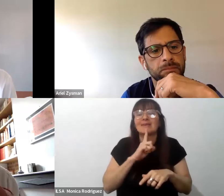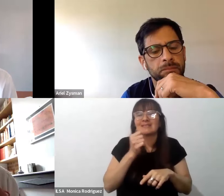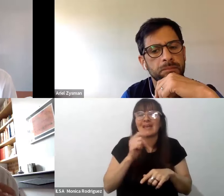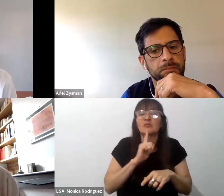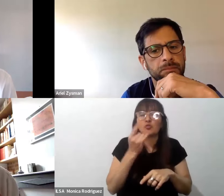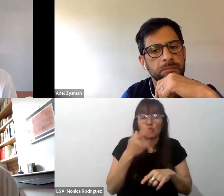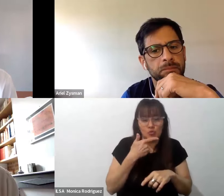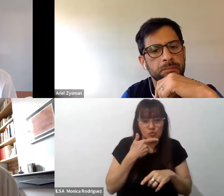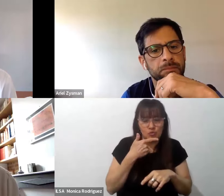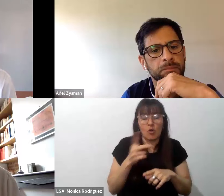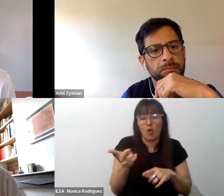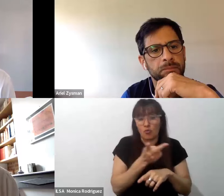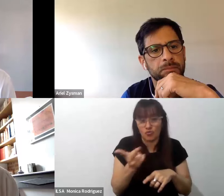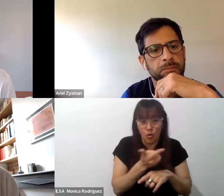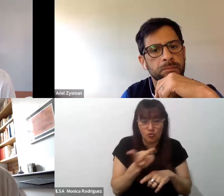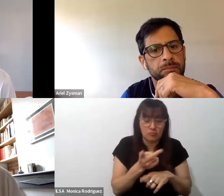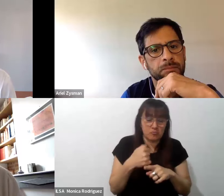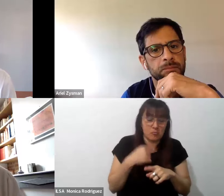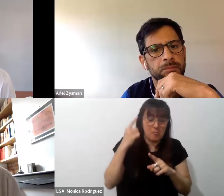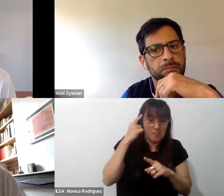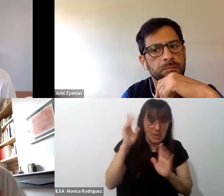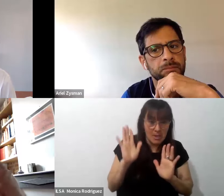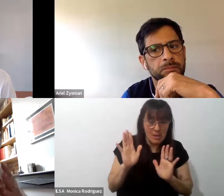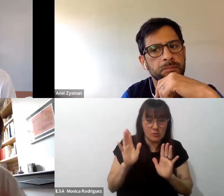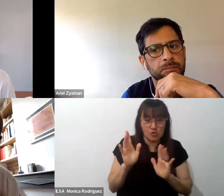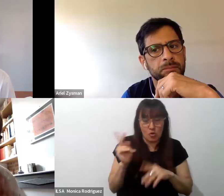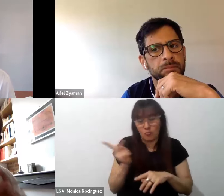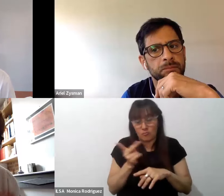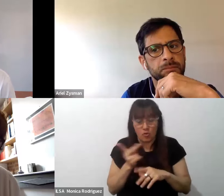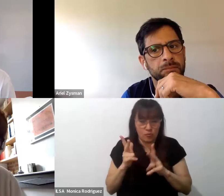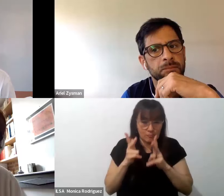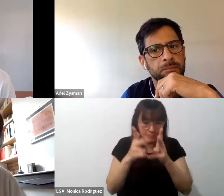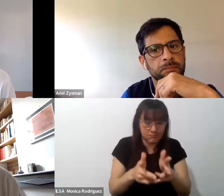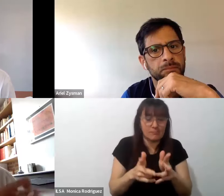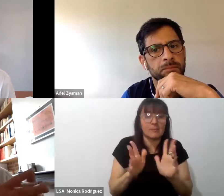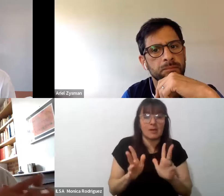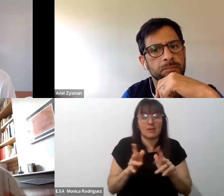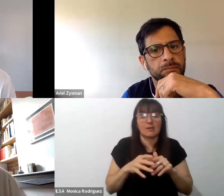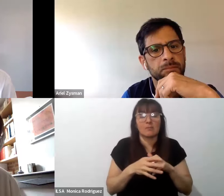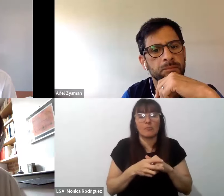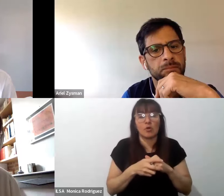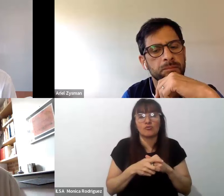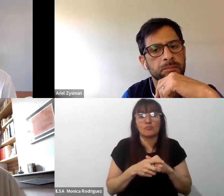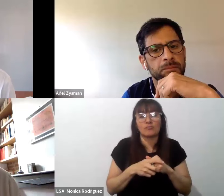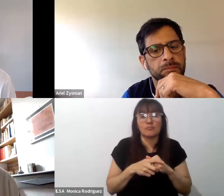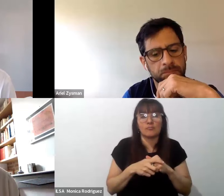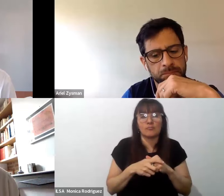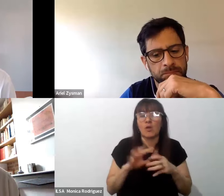dos creo lo hemos subrayado hemos dado un estatus de